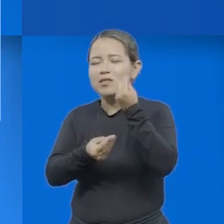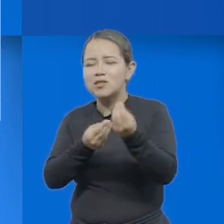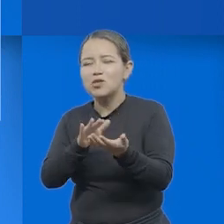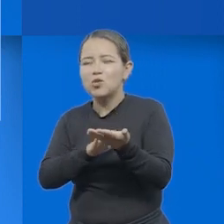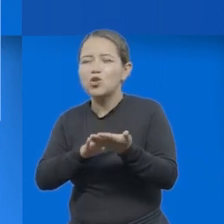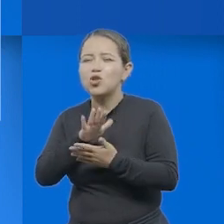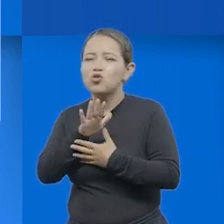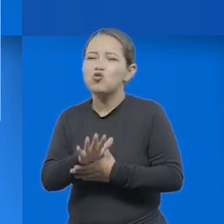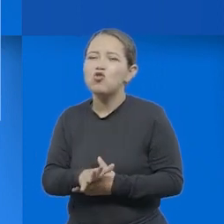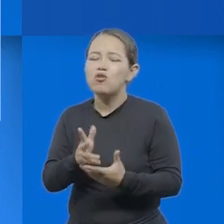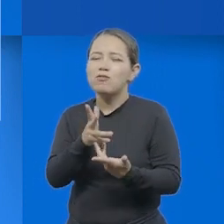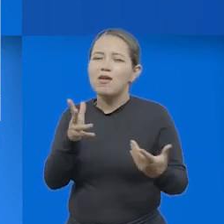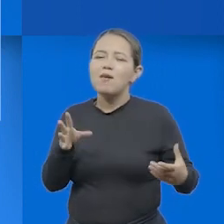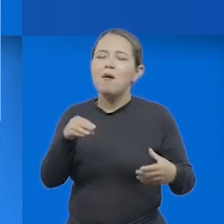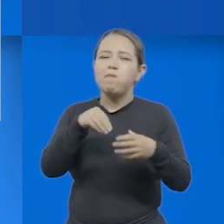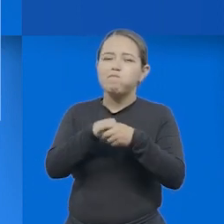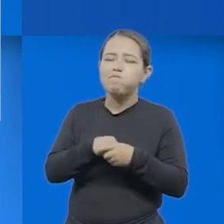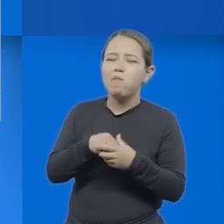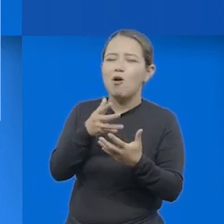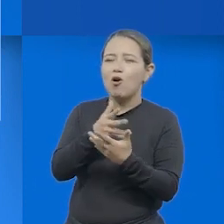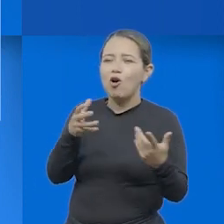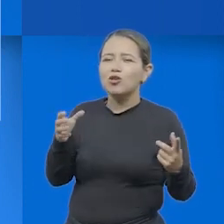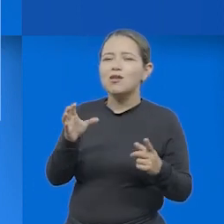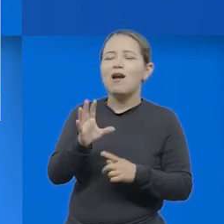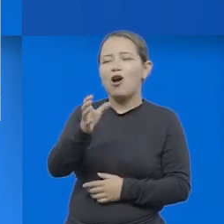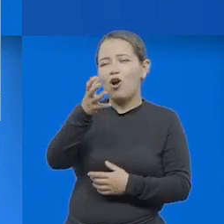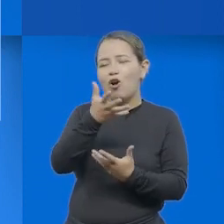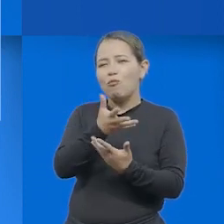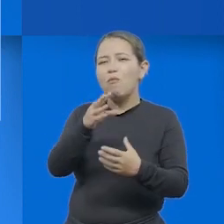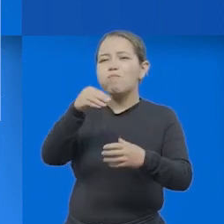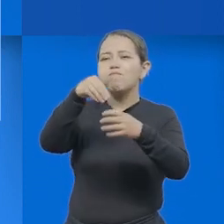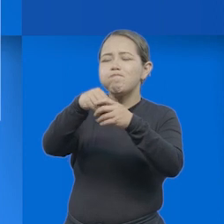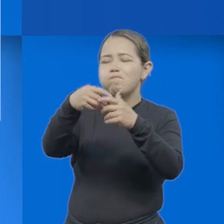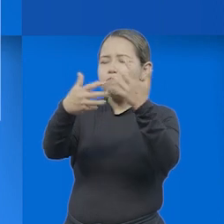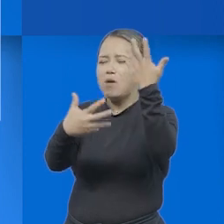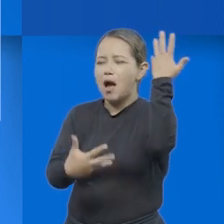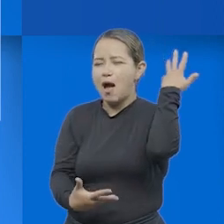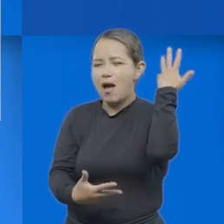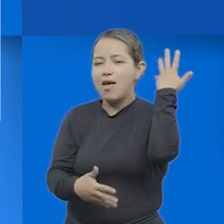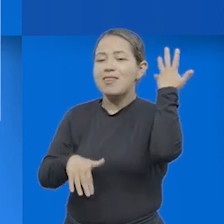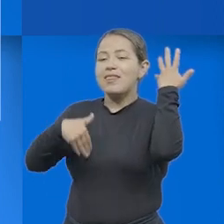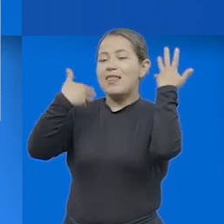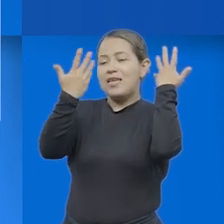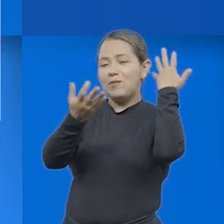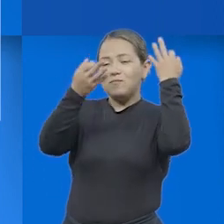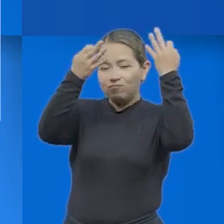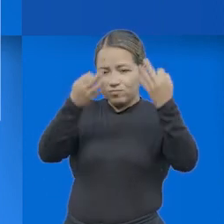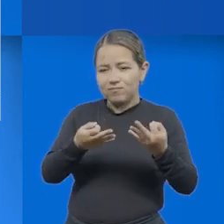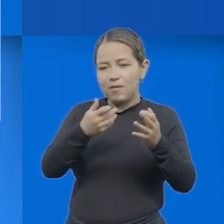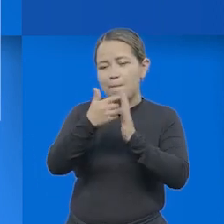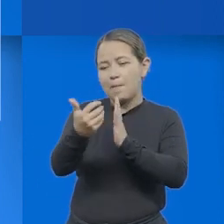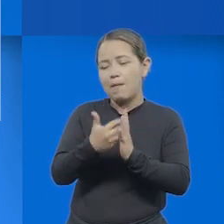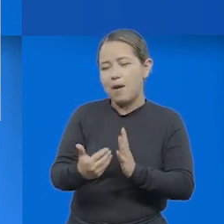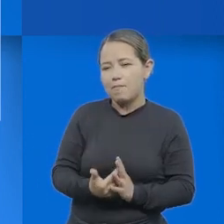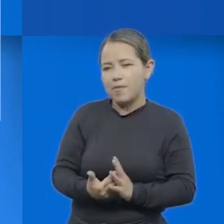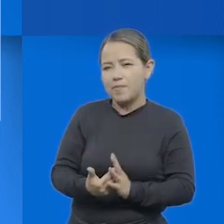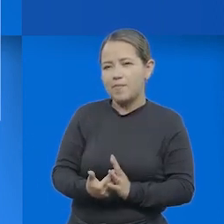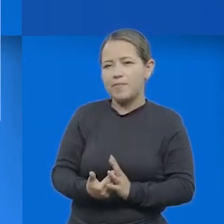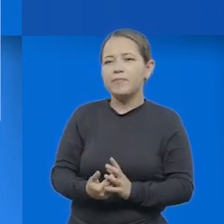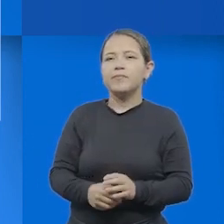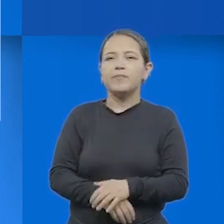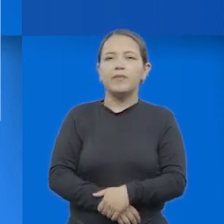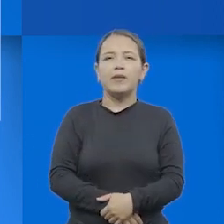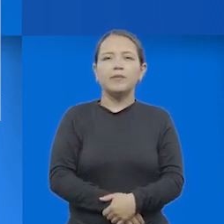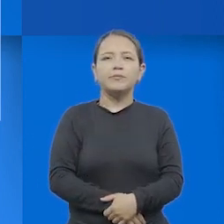espacio del contenido, espacio retórico, múltiples representaciones para luego llegar al texto. Entonces en